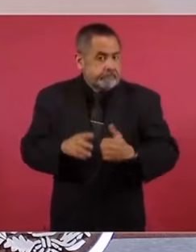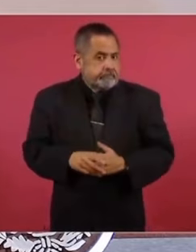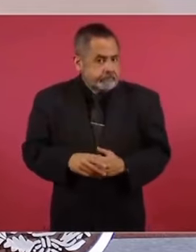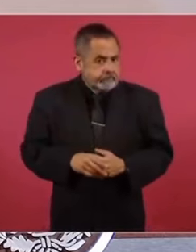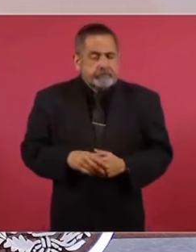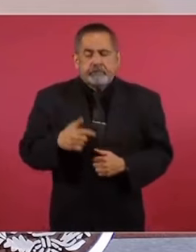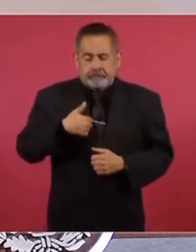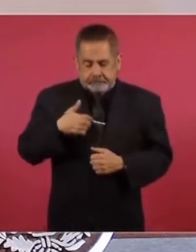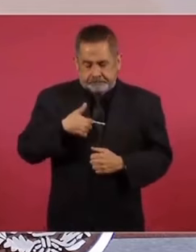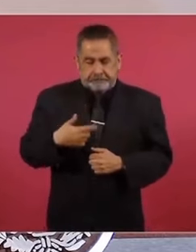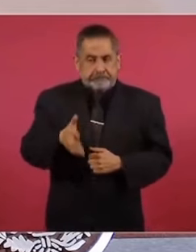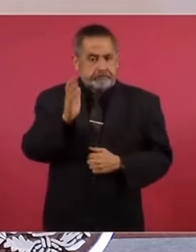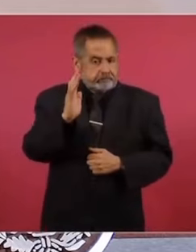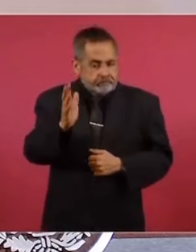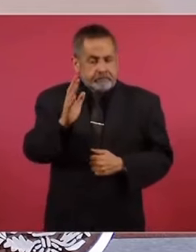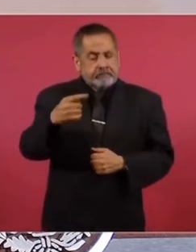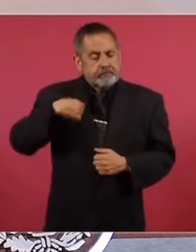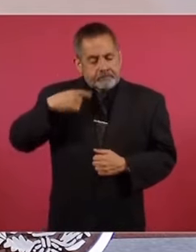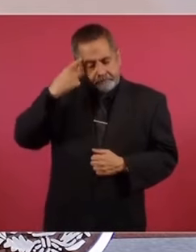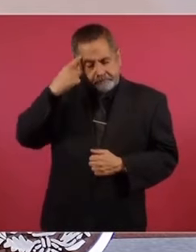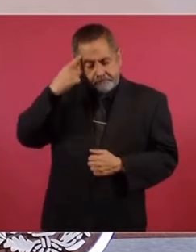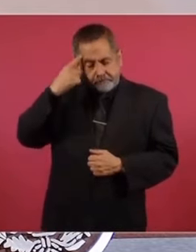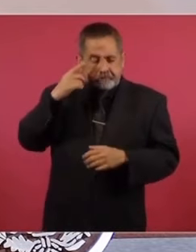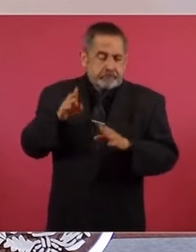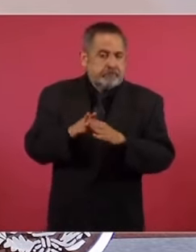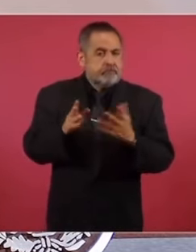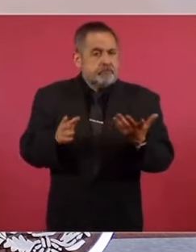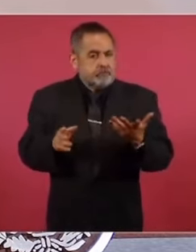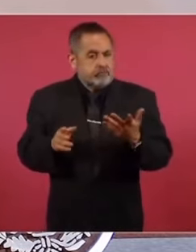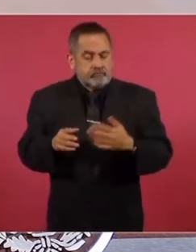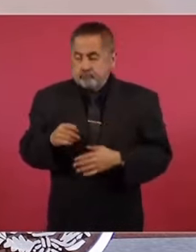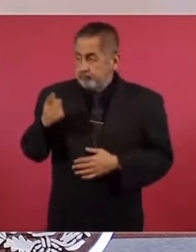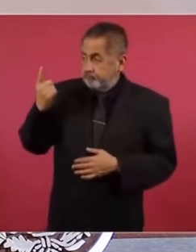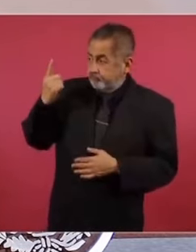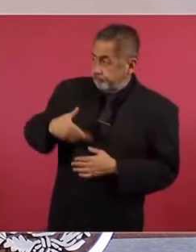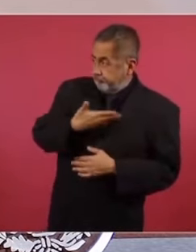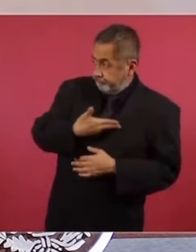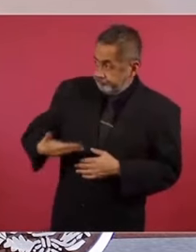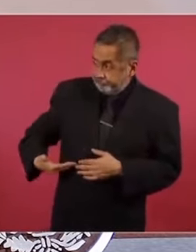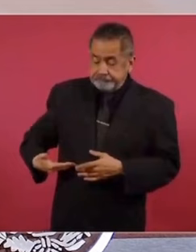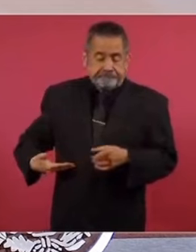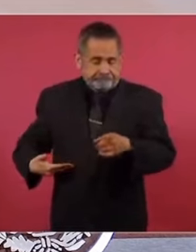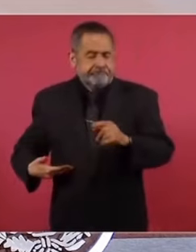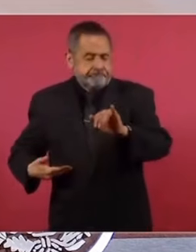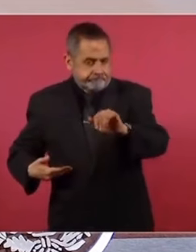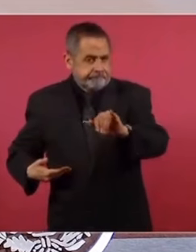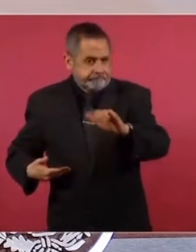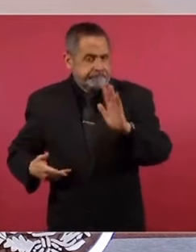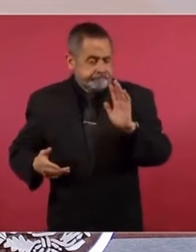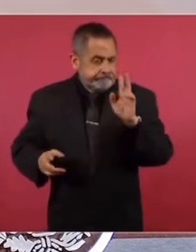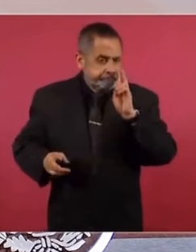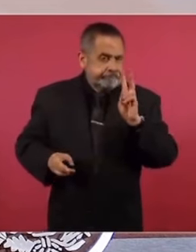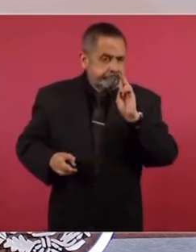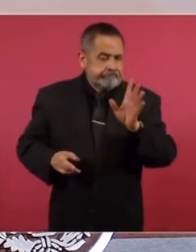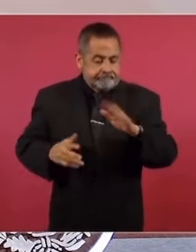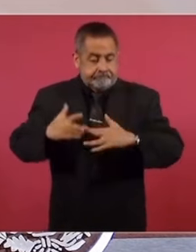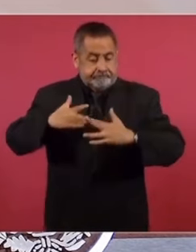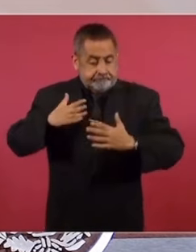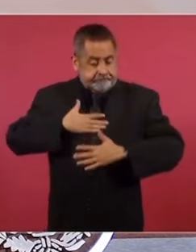estamos nosotros, así por instrucción del señor presidente, en la